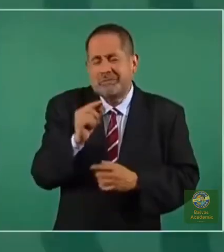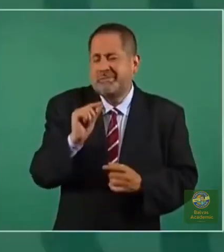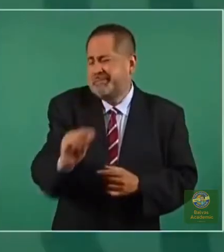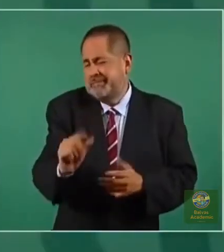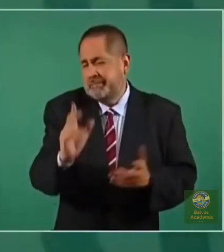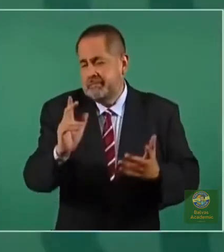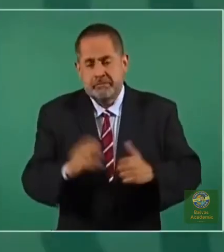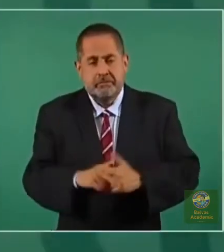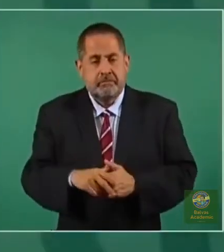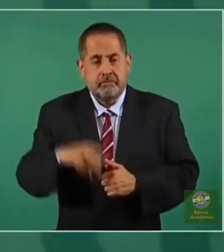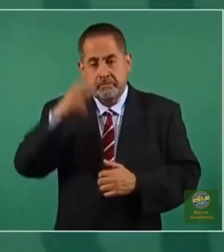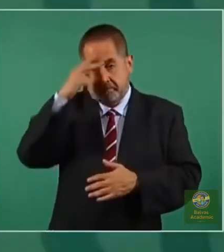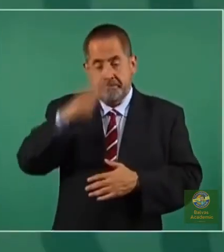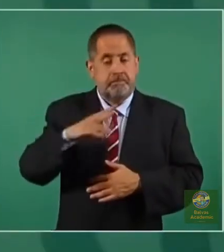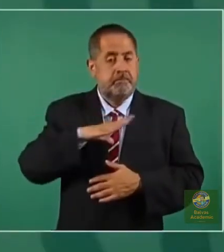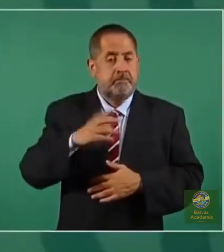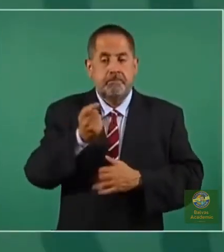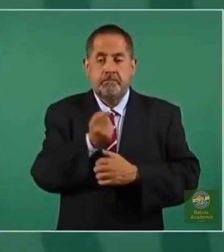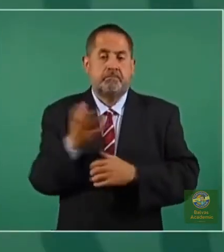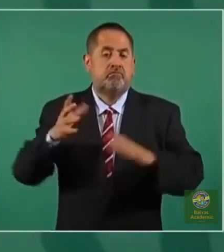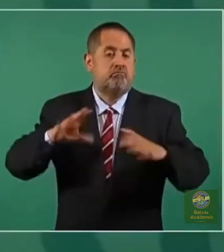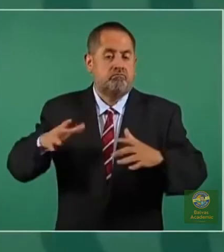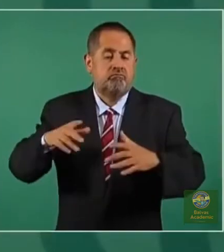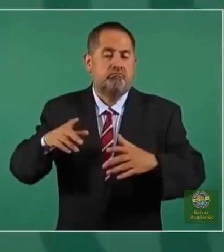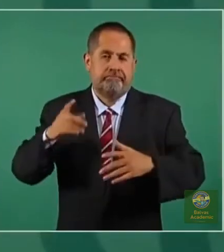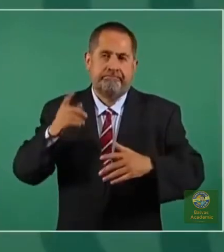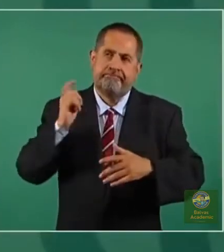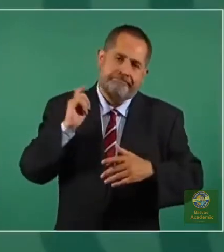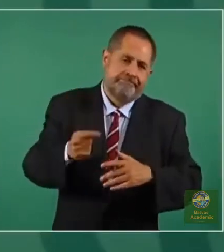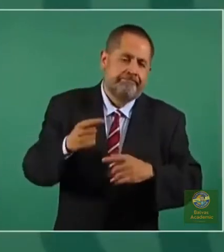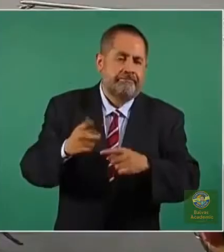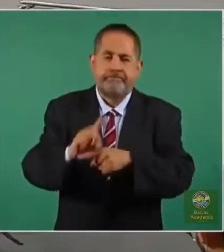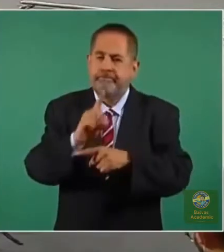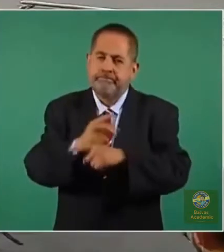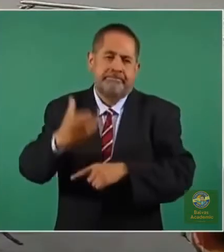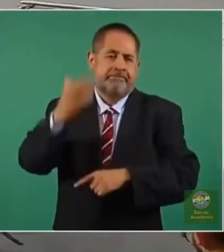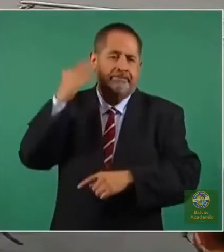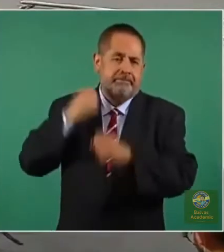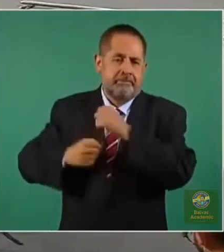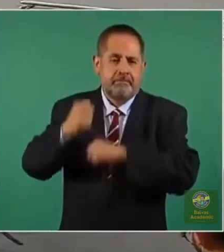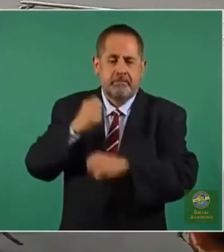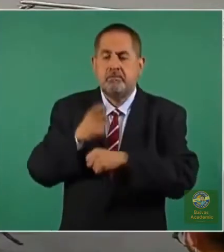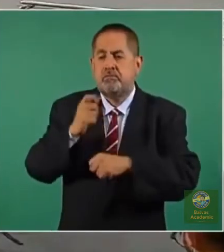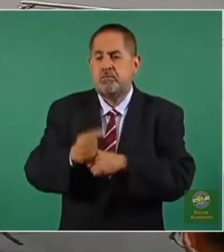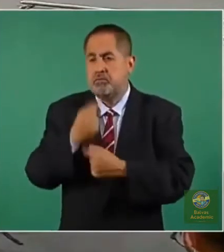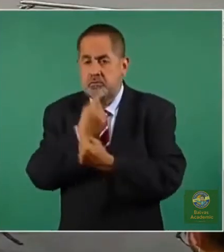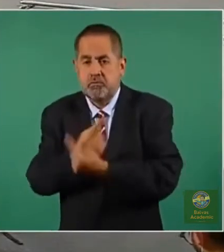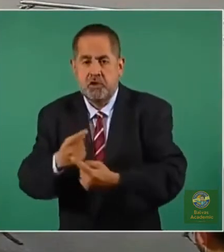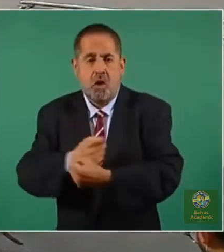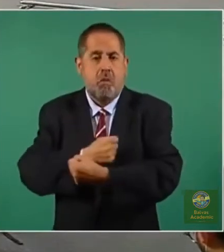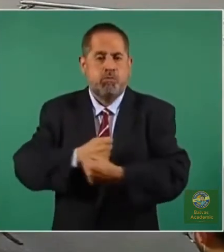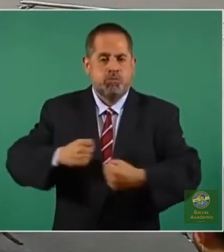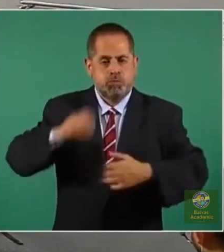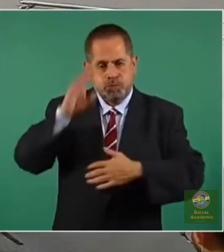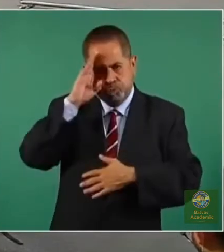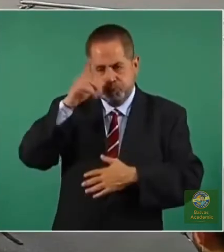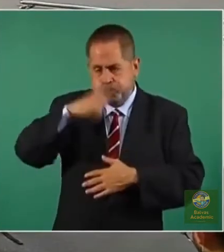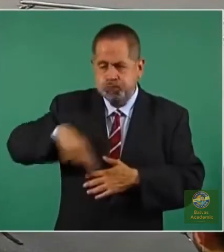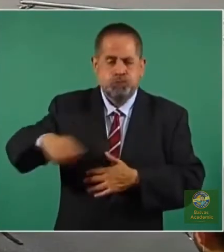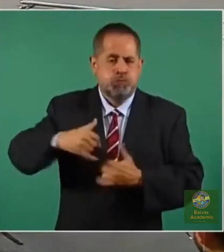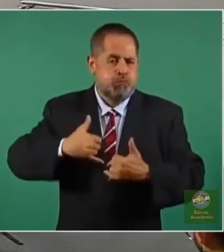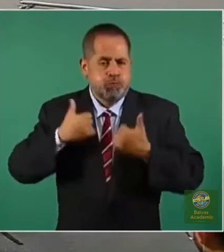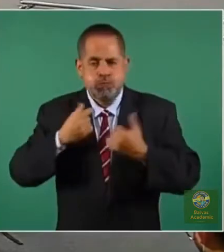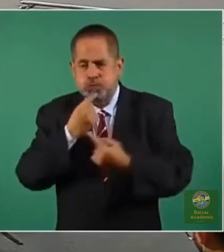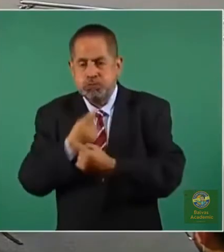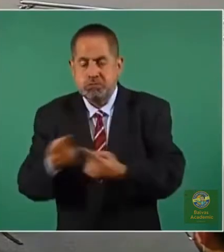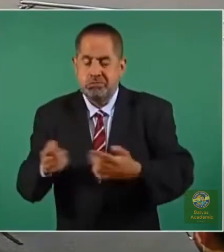En México, efectivamente, tenemos una epidemia desde hace muchos años de obesidad infantil y juvenil. Somos,